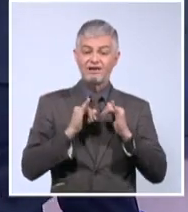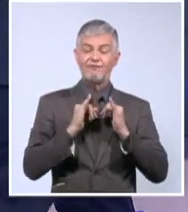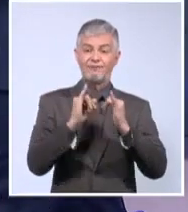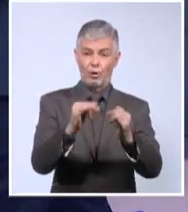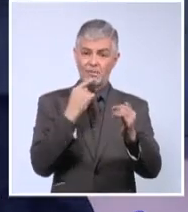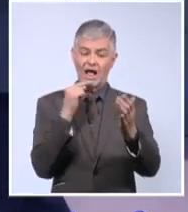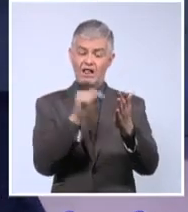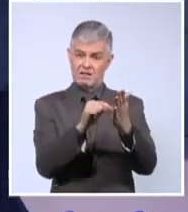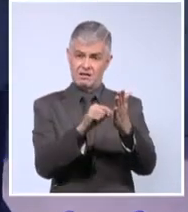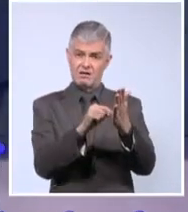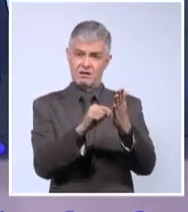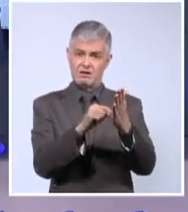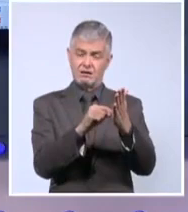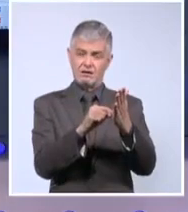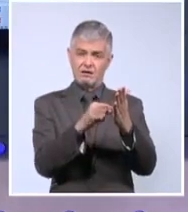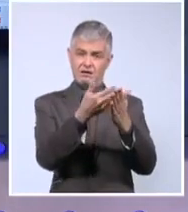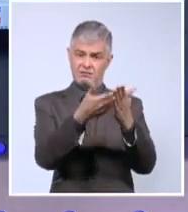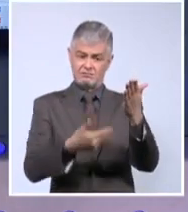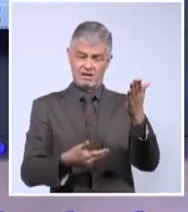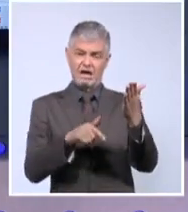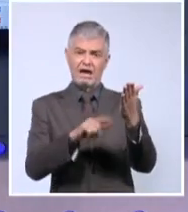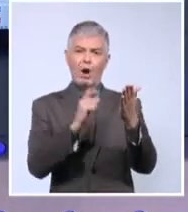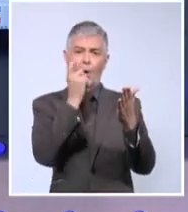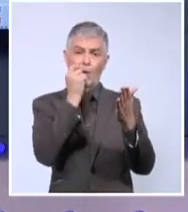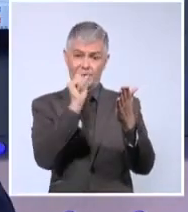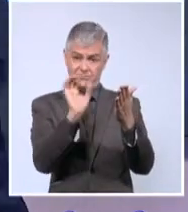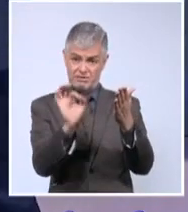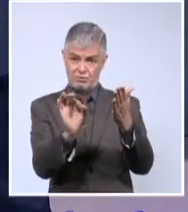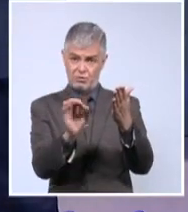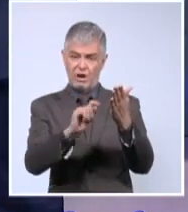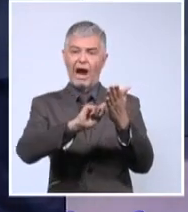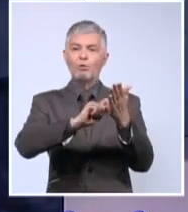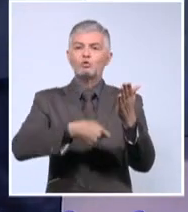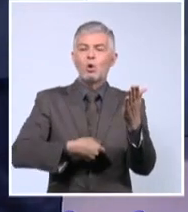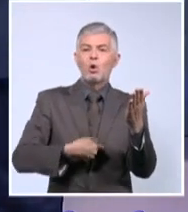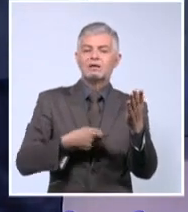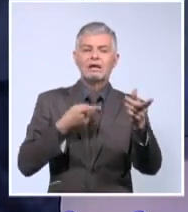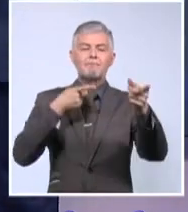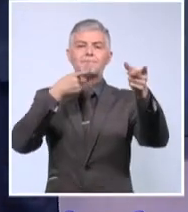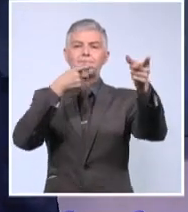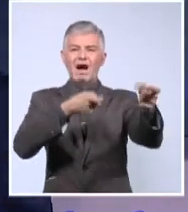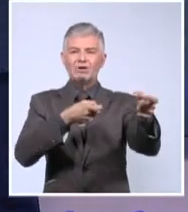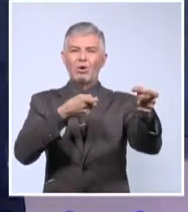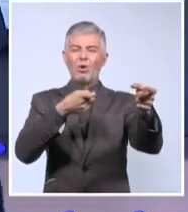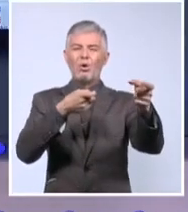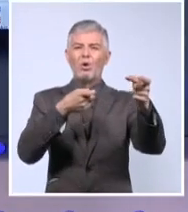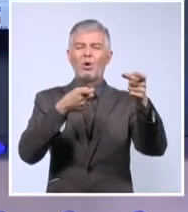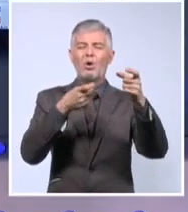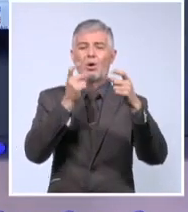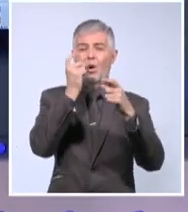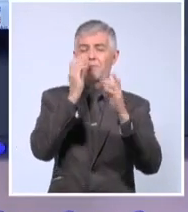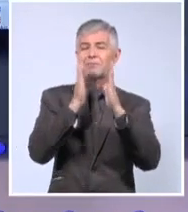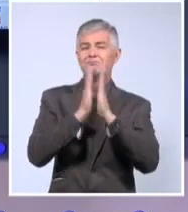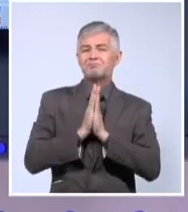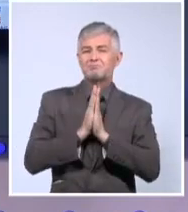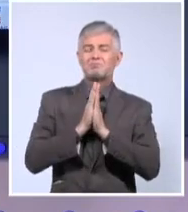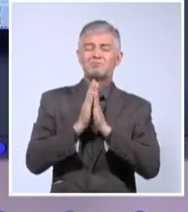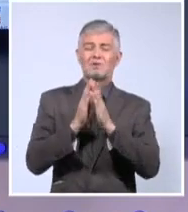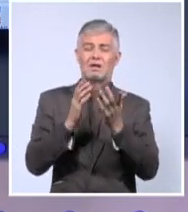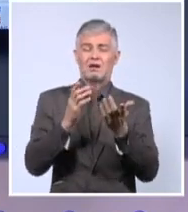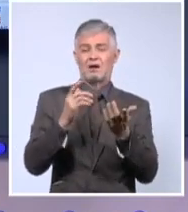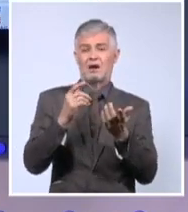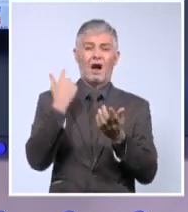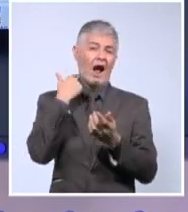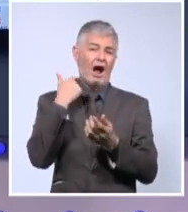hombre como el autor intelectual del asesinato del arzobispo Oscar Arnulfo Romero, en 1980.